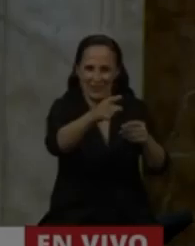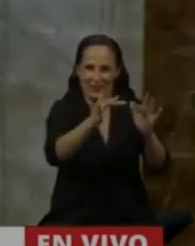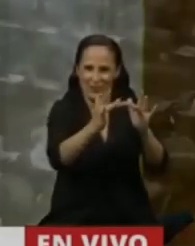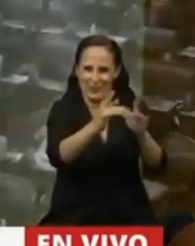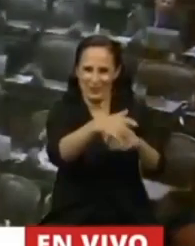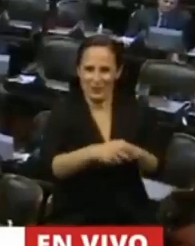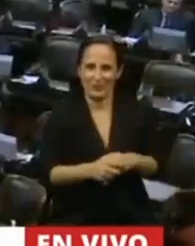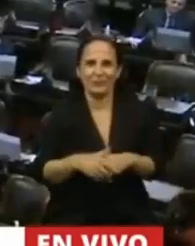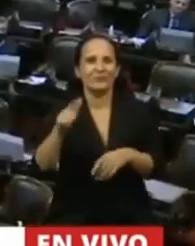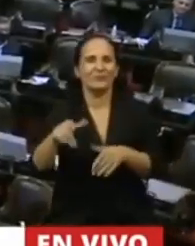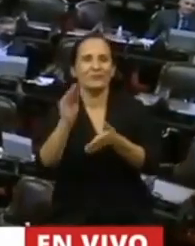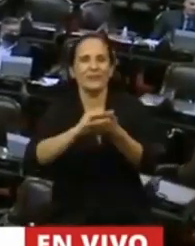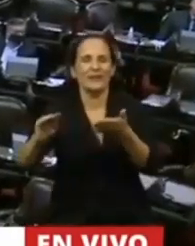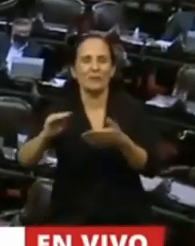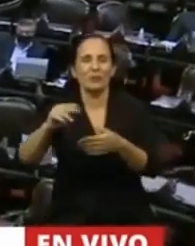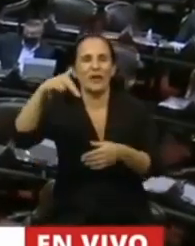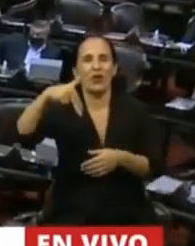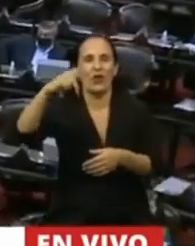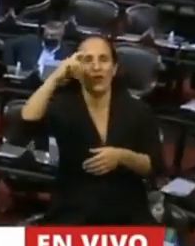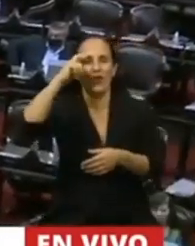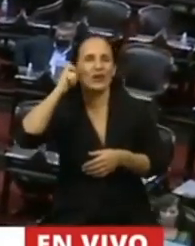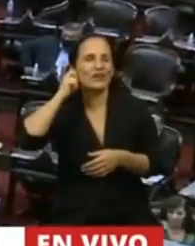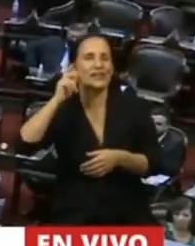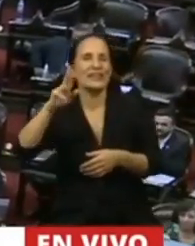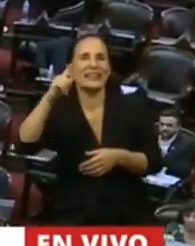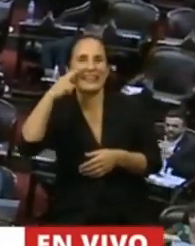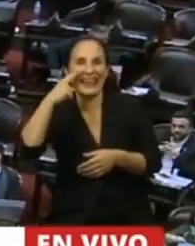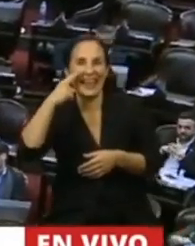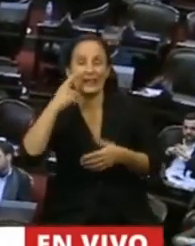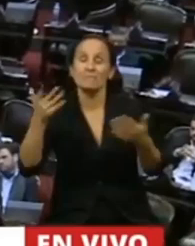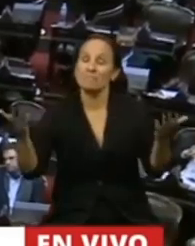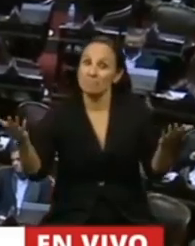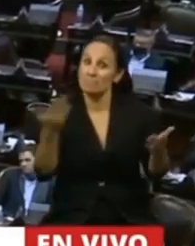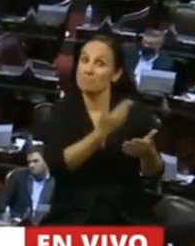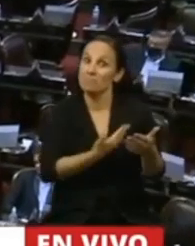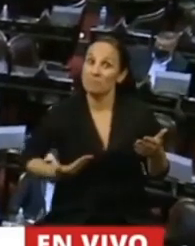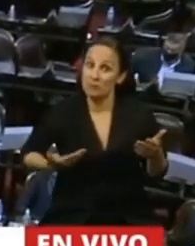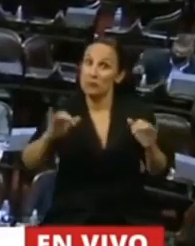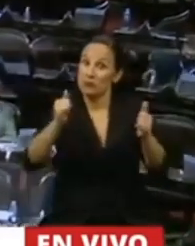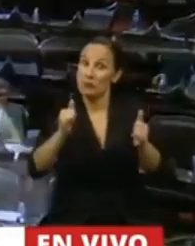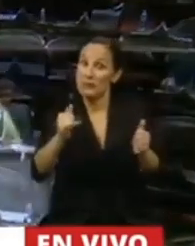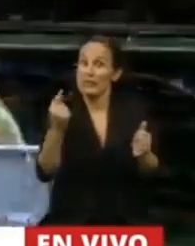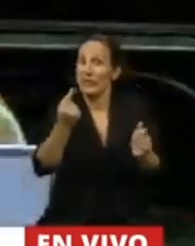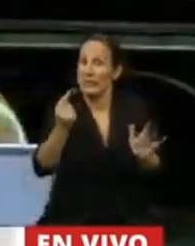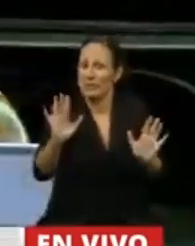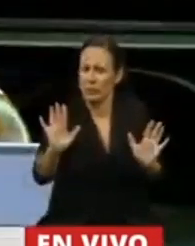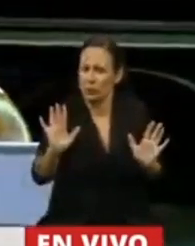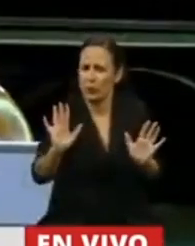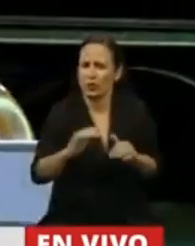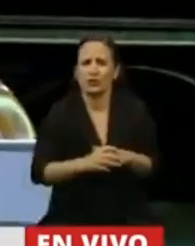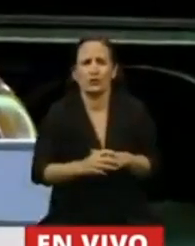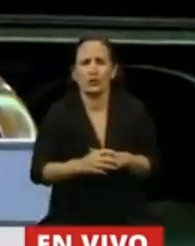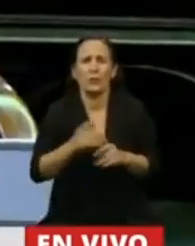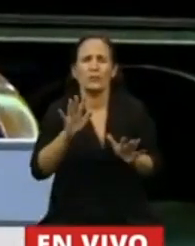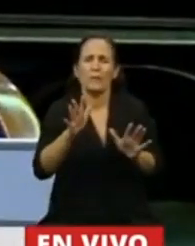Tiene la palabra el diputado Mario Negri. Sí, señor Presidente, unos minutos de